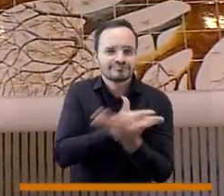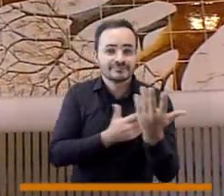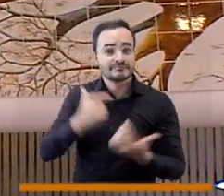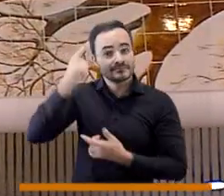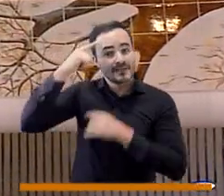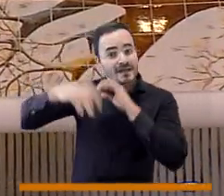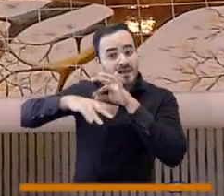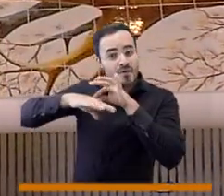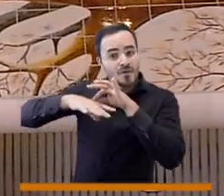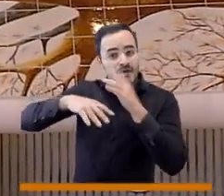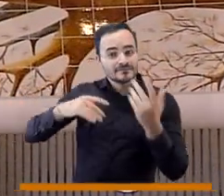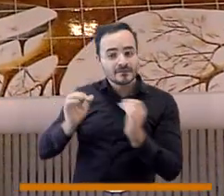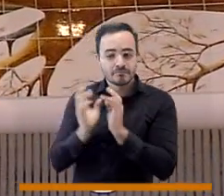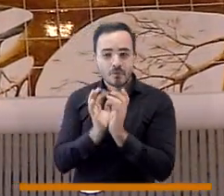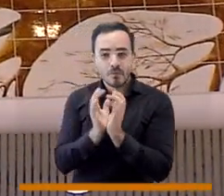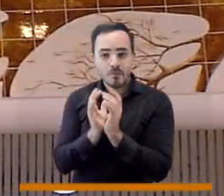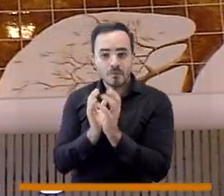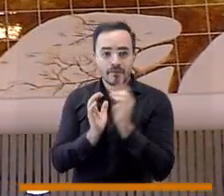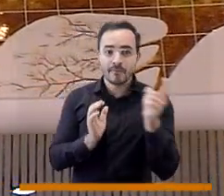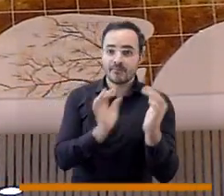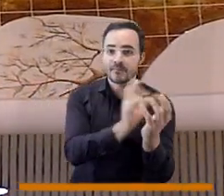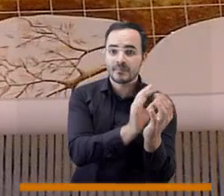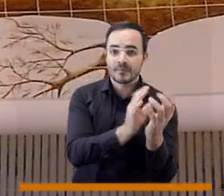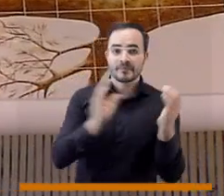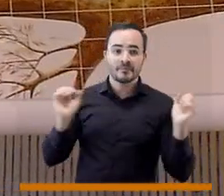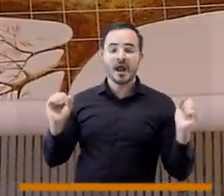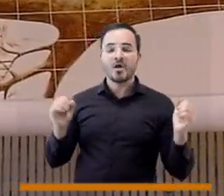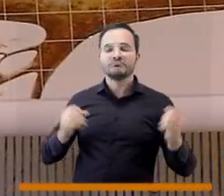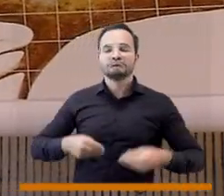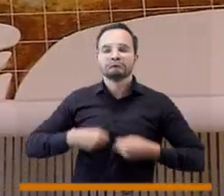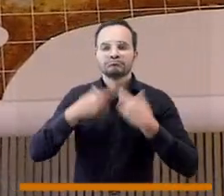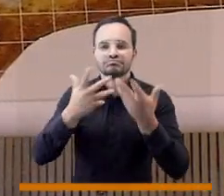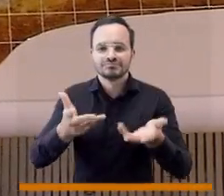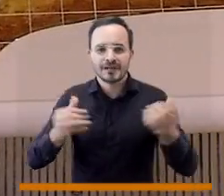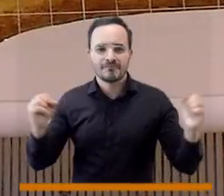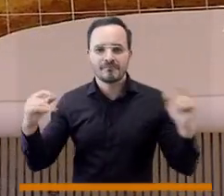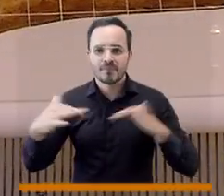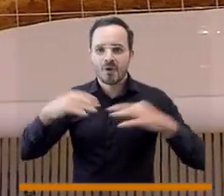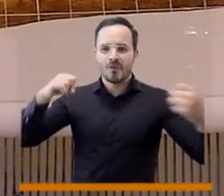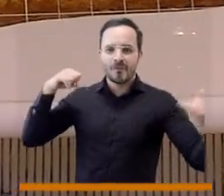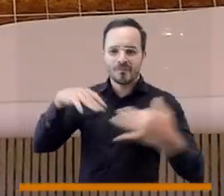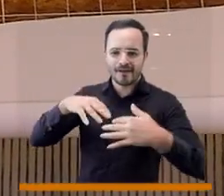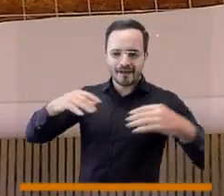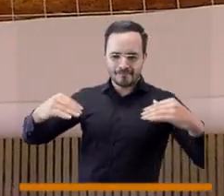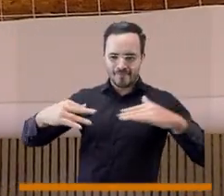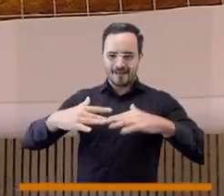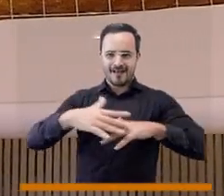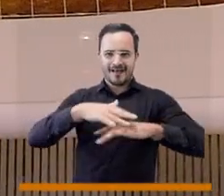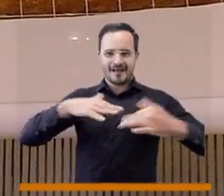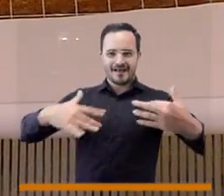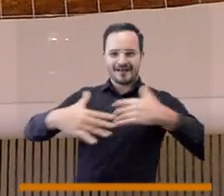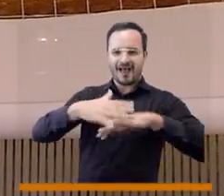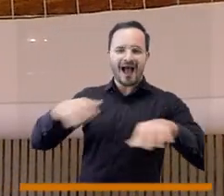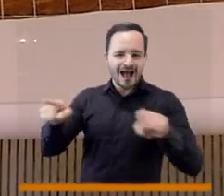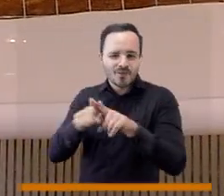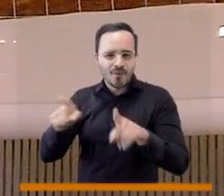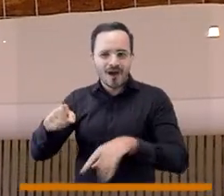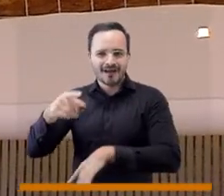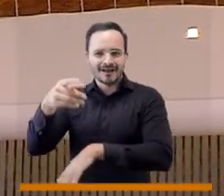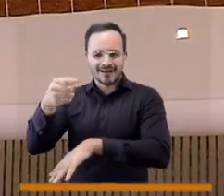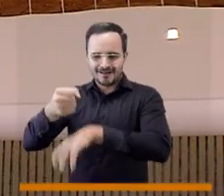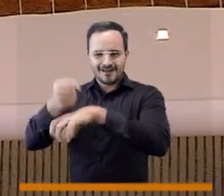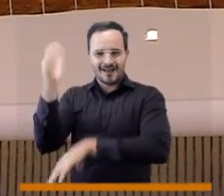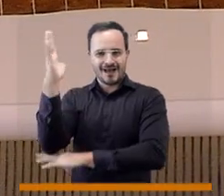contacto neuronal, porque ustedes van y lo contemplan y digamos que es un despliegue neuronal ahí, digamos, muy